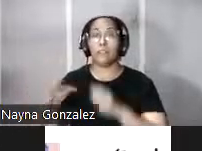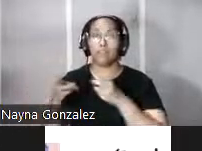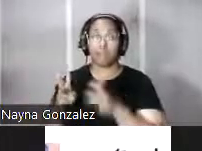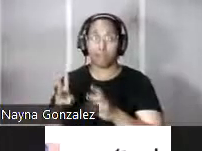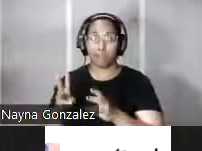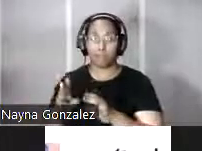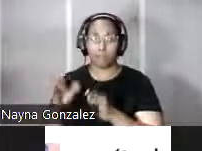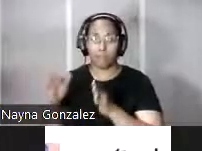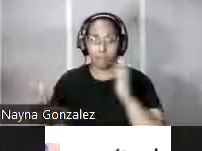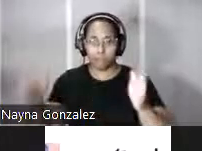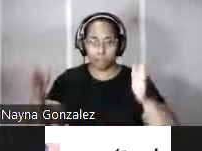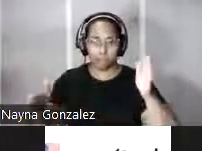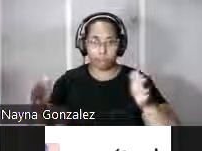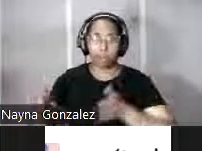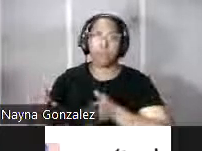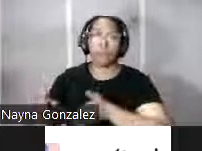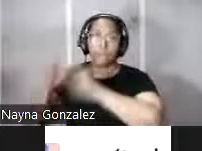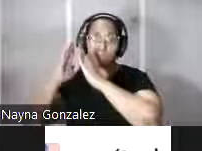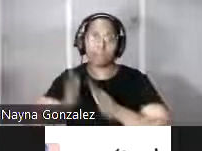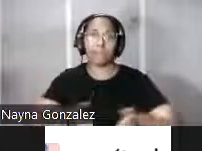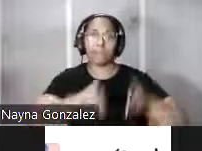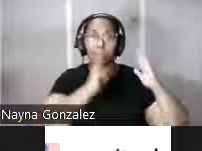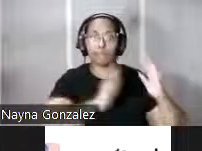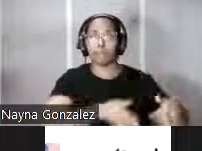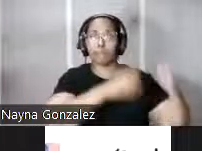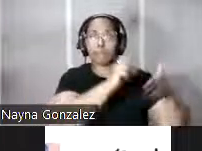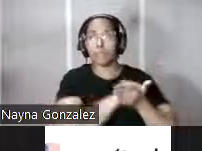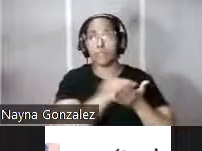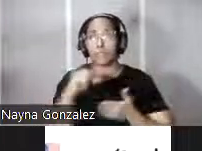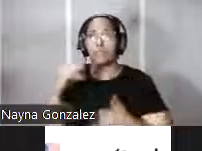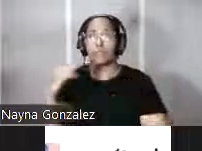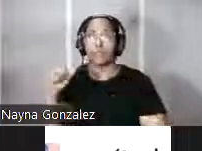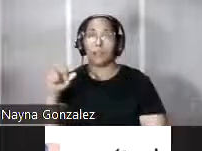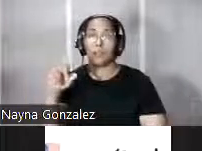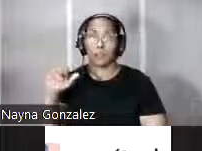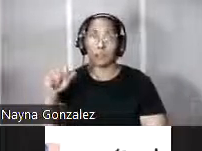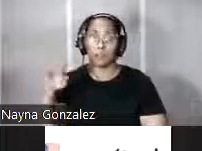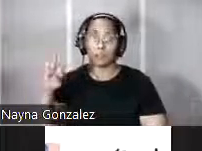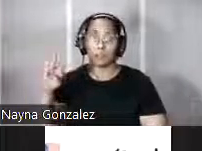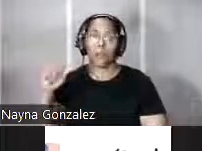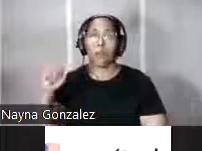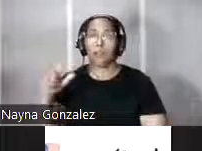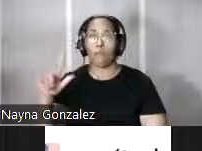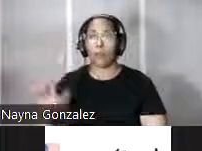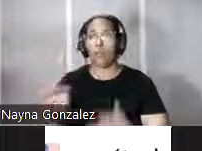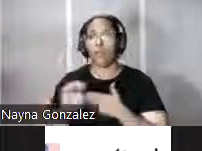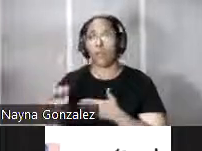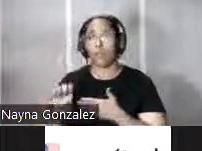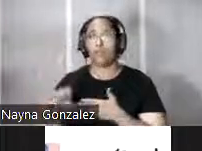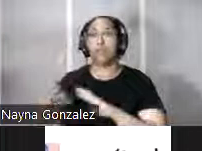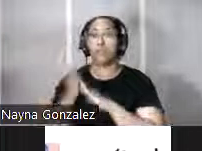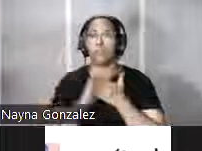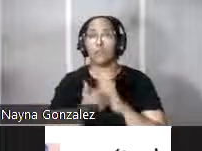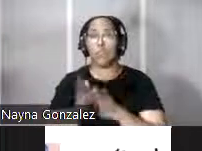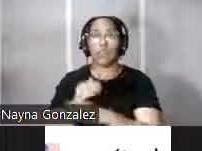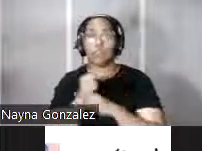a la construcción del recinto amurallado se levantó el fuerte de San Cristóbal en el lado este de la ciudad cuya finalidad era evitar